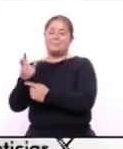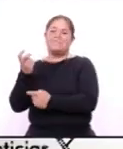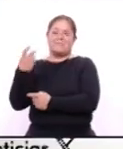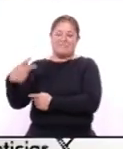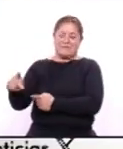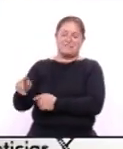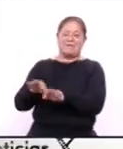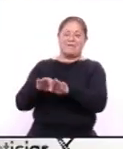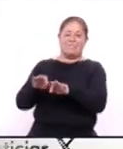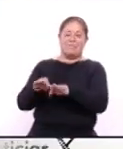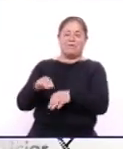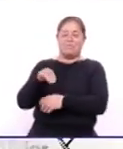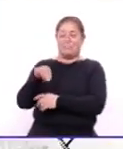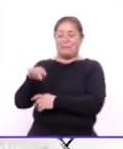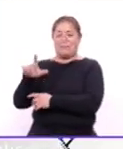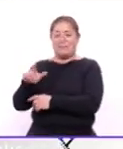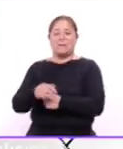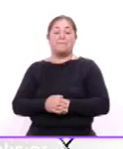Coracid Noticias